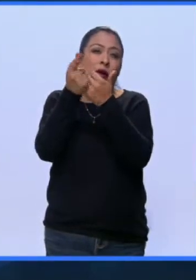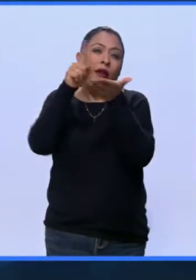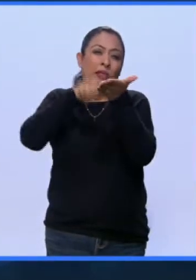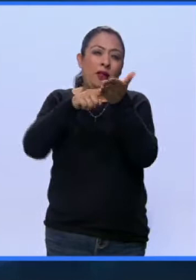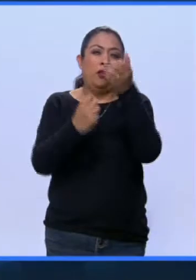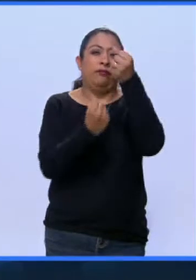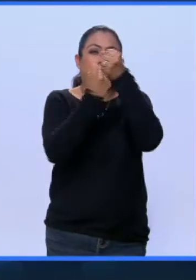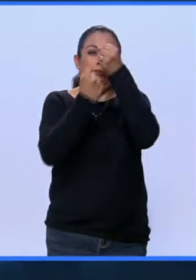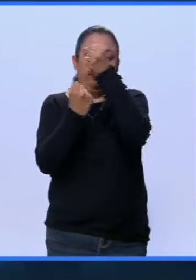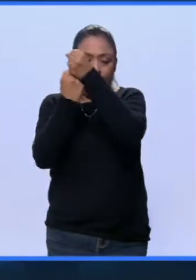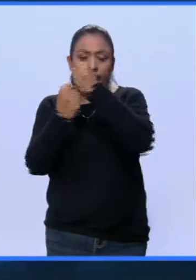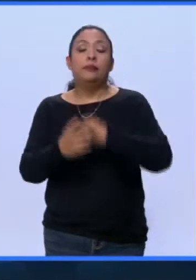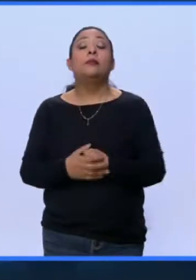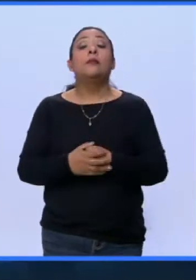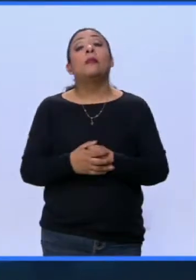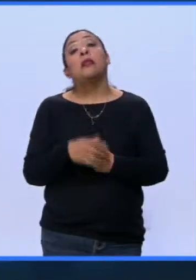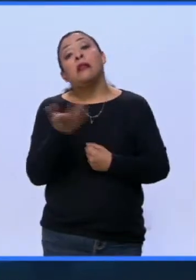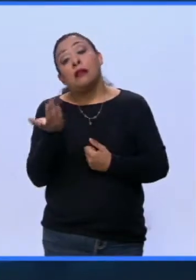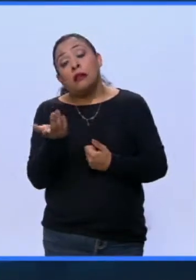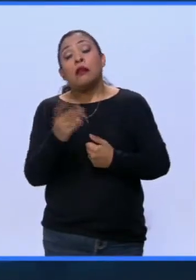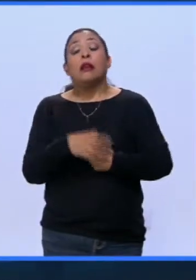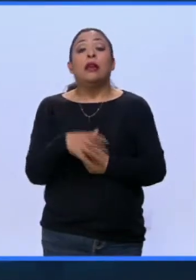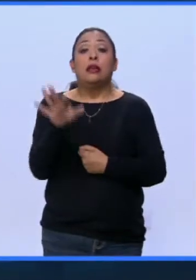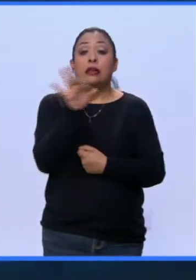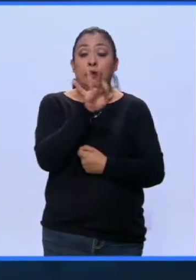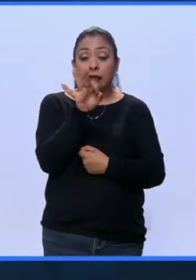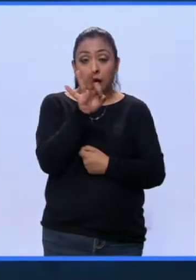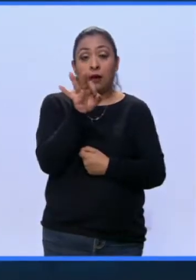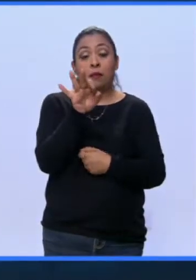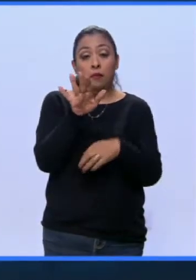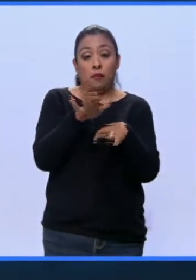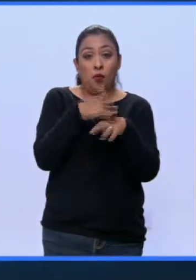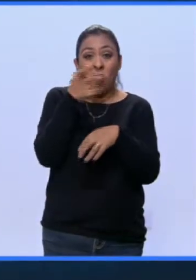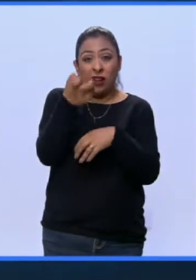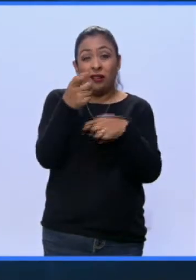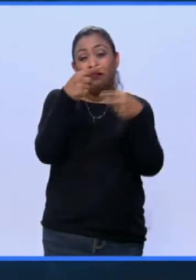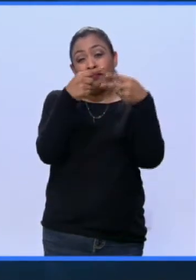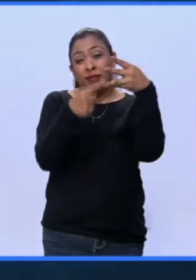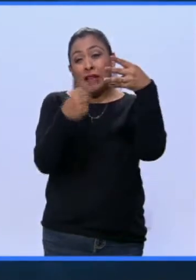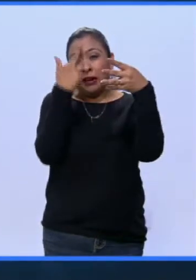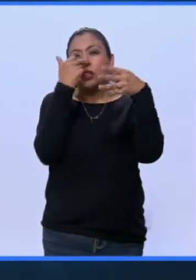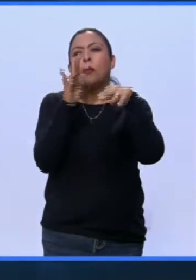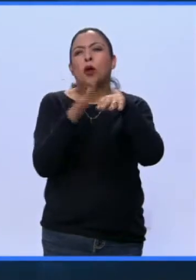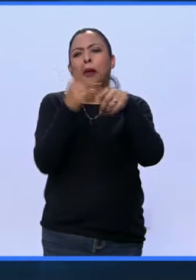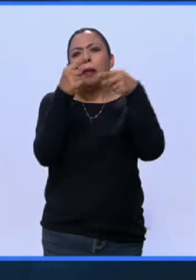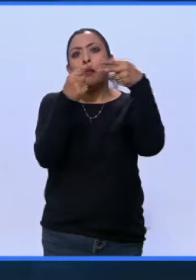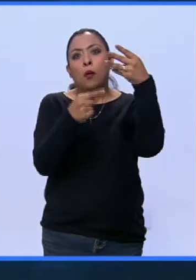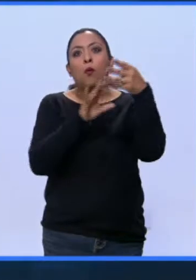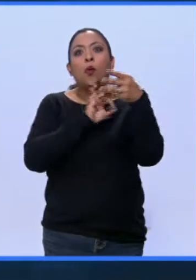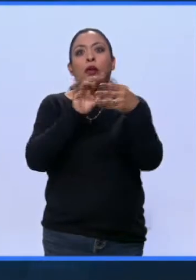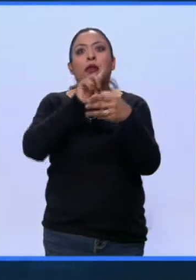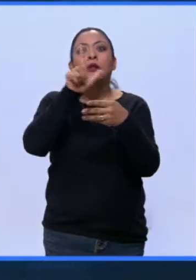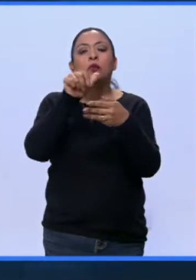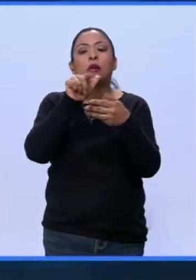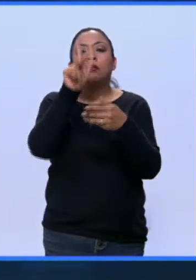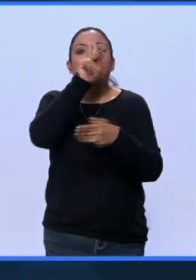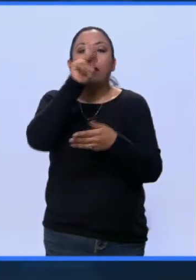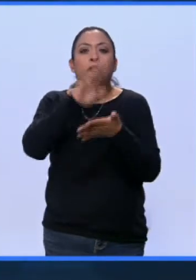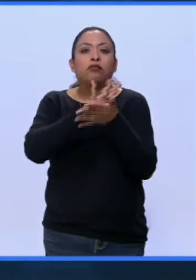estructurales y que por varias razones pudieran seguir afectándose.